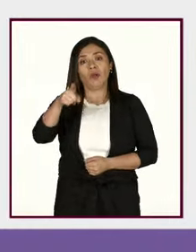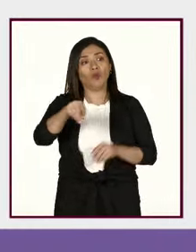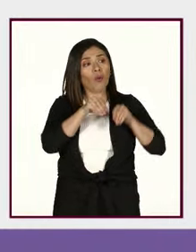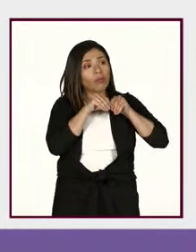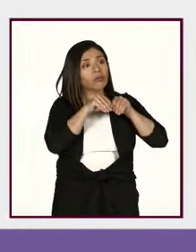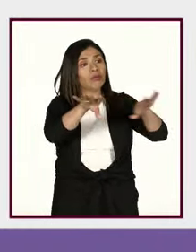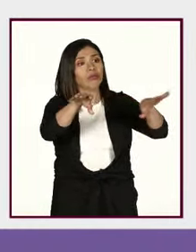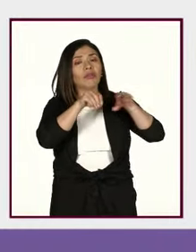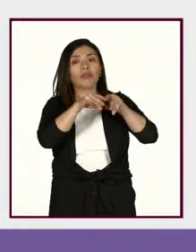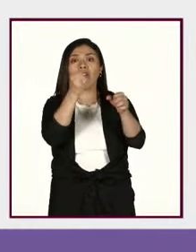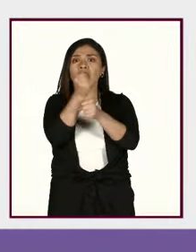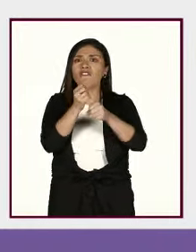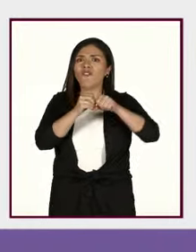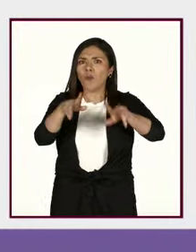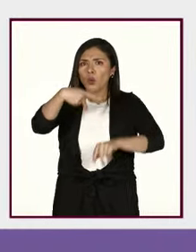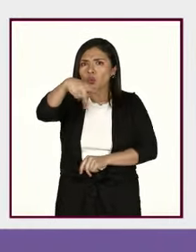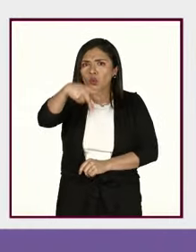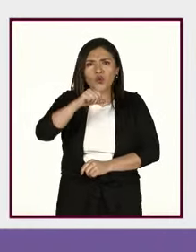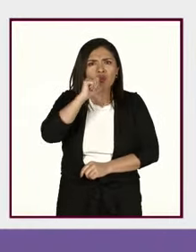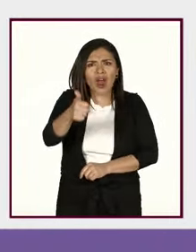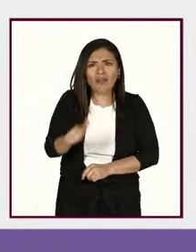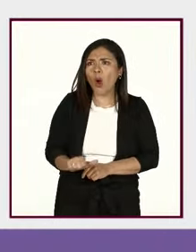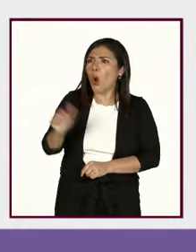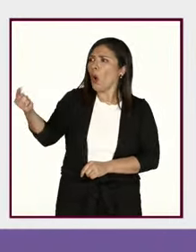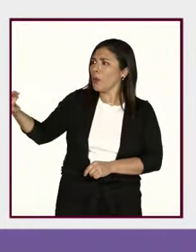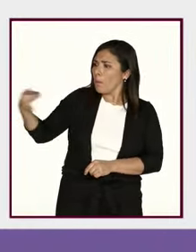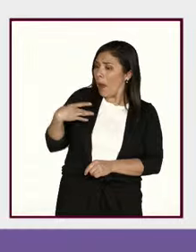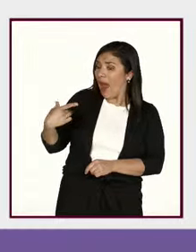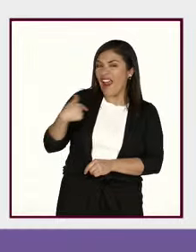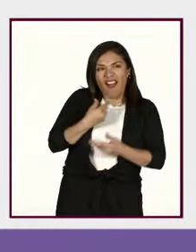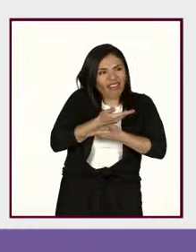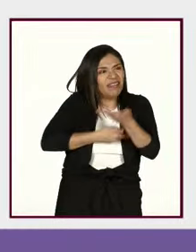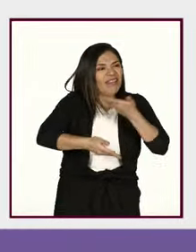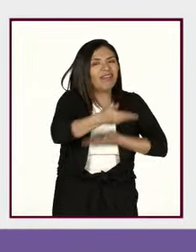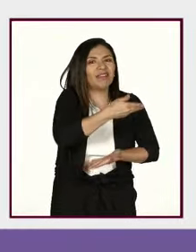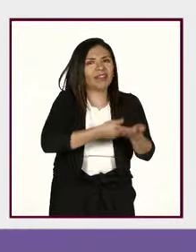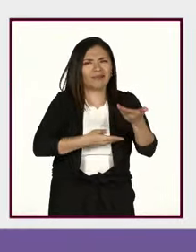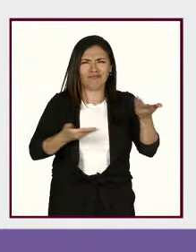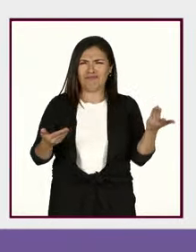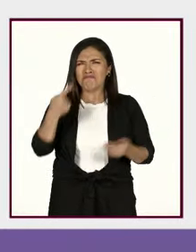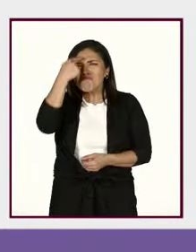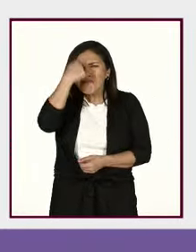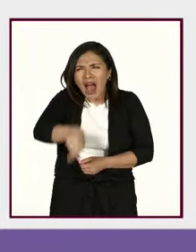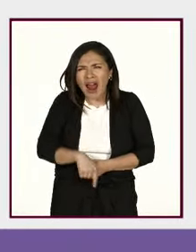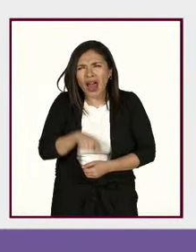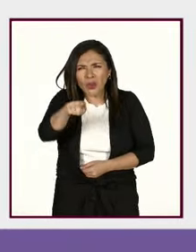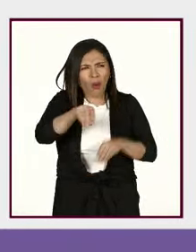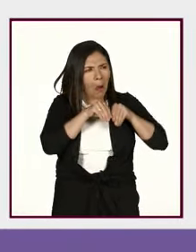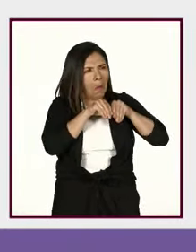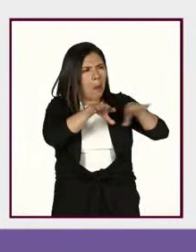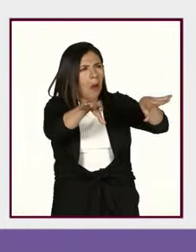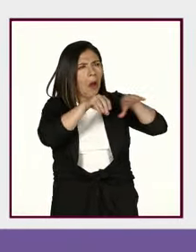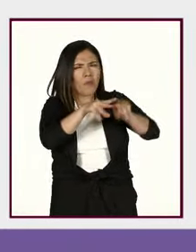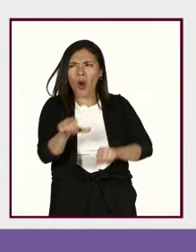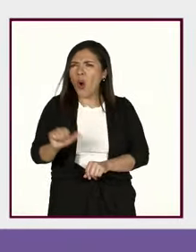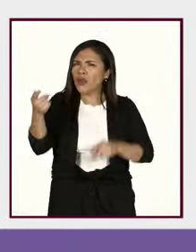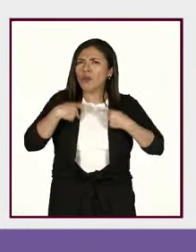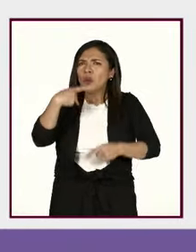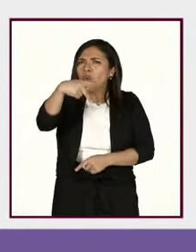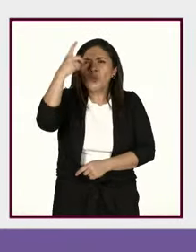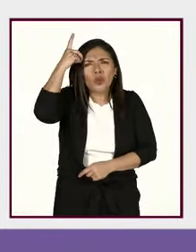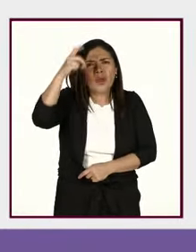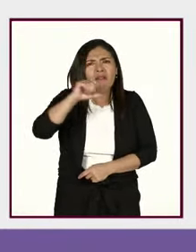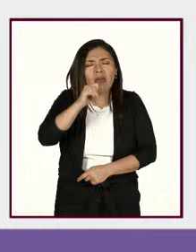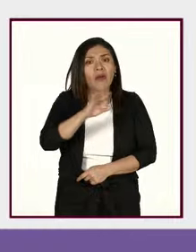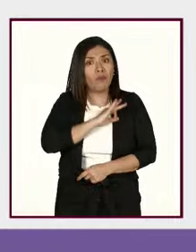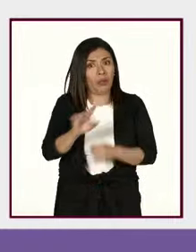de otras personas o sea qué necesidad de estar difundiendo información de otras personas que las